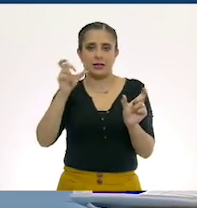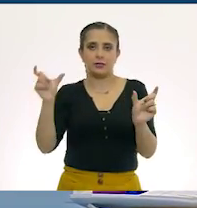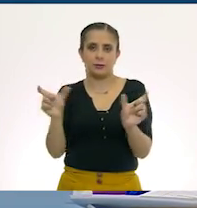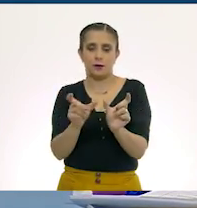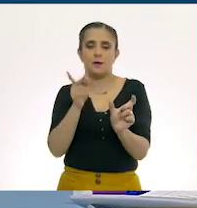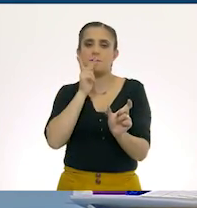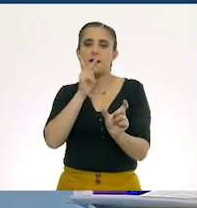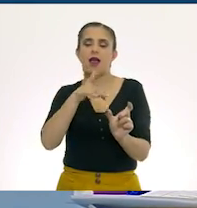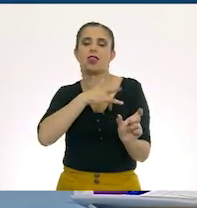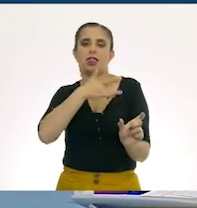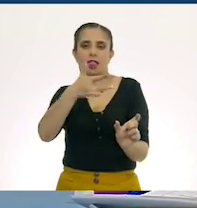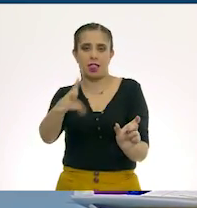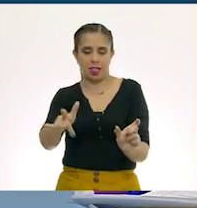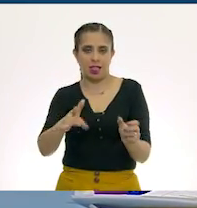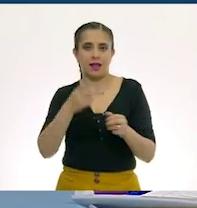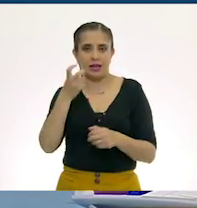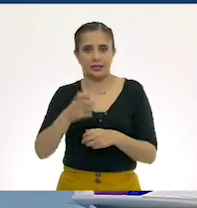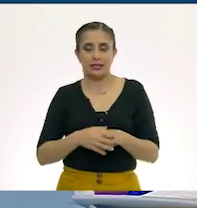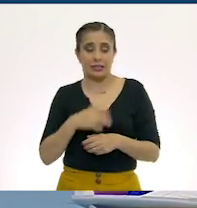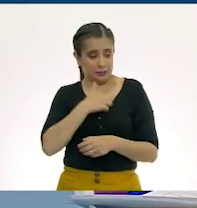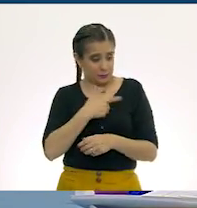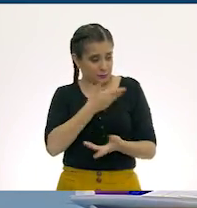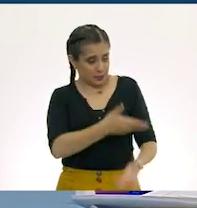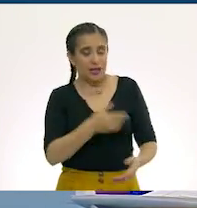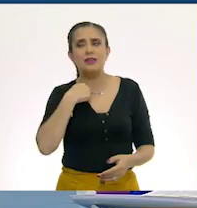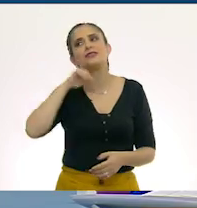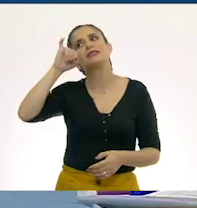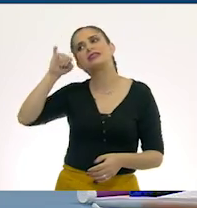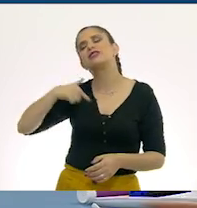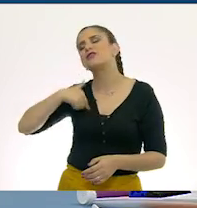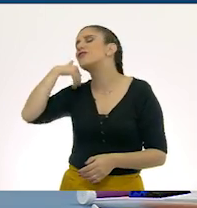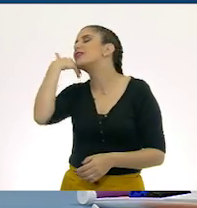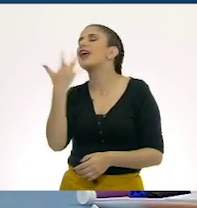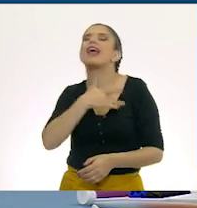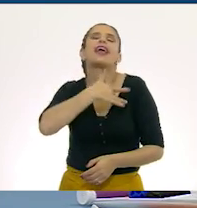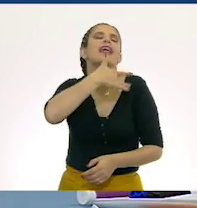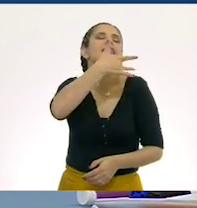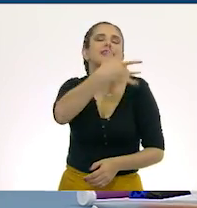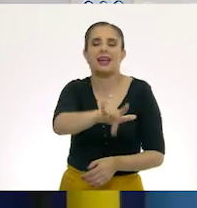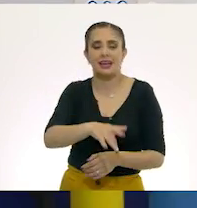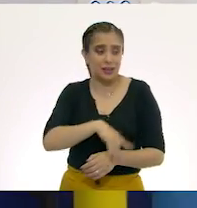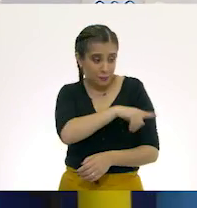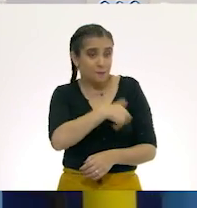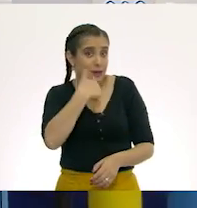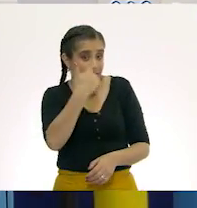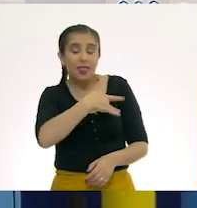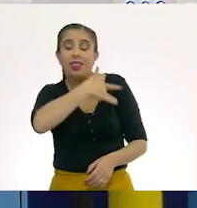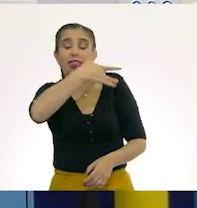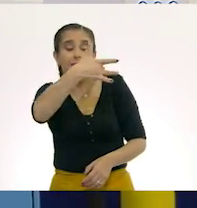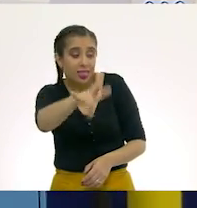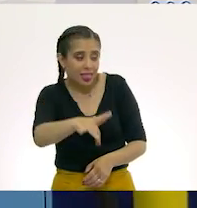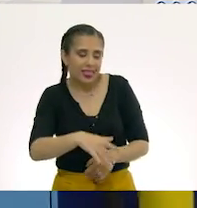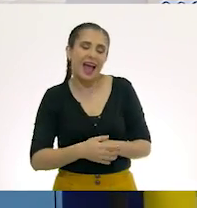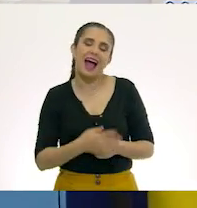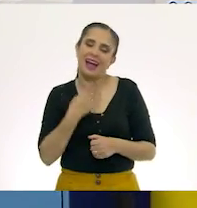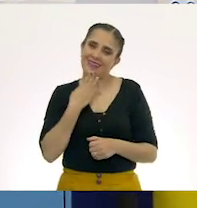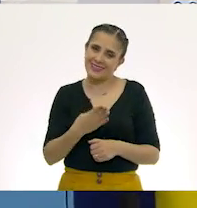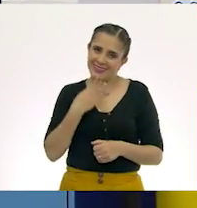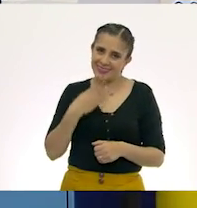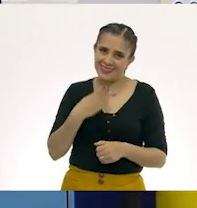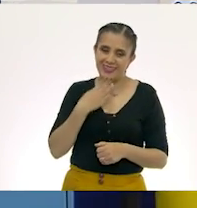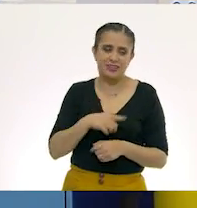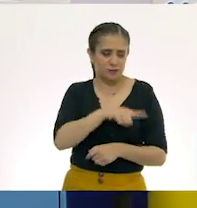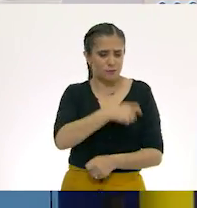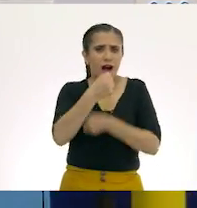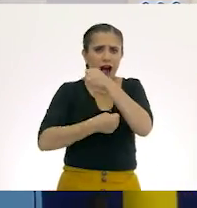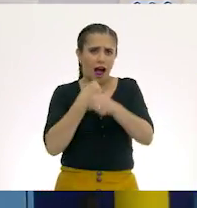de amor? Sí, maestra. Sí. Yo me quiero enamorar. ¿Tú te quieres enamorar? Sí. ¿Sí? Ah, muy bien. ¿Pero qué